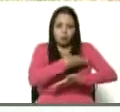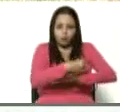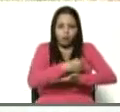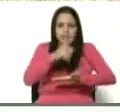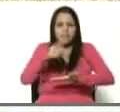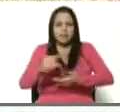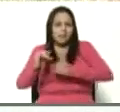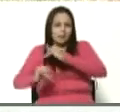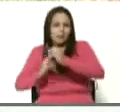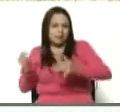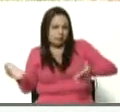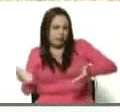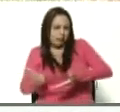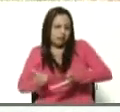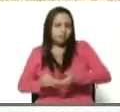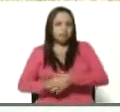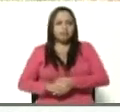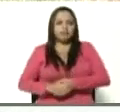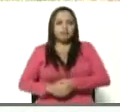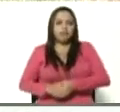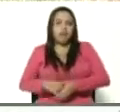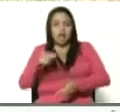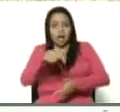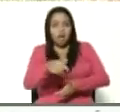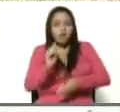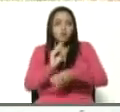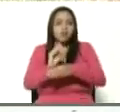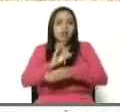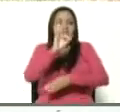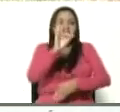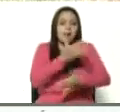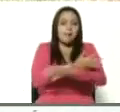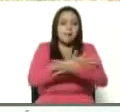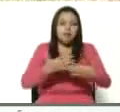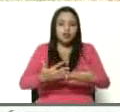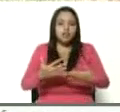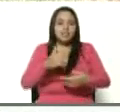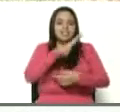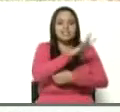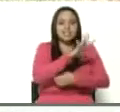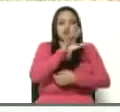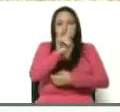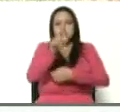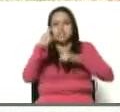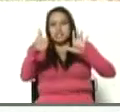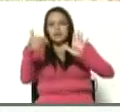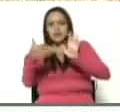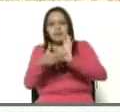recién nacidos. Ahí se protege a 3 millones 516 mil personas.